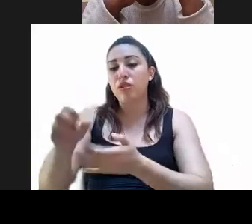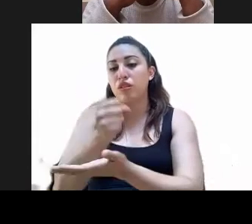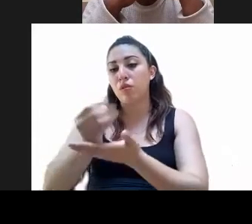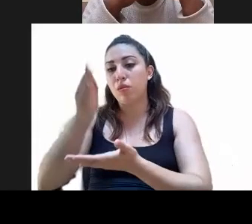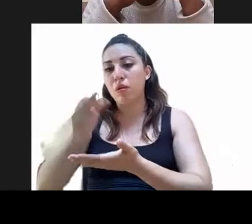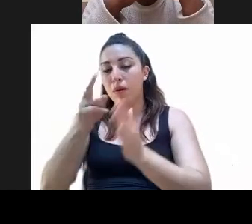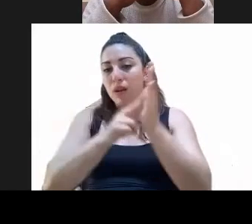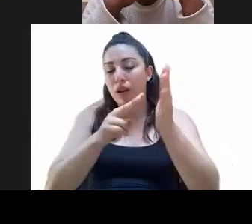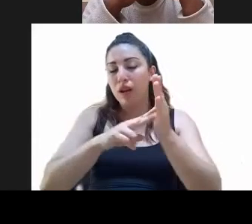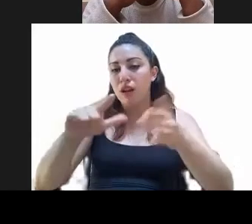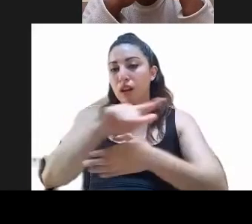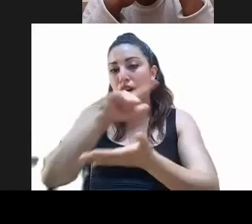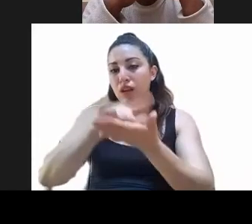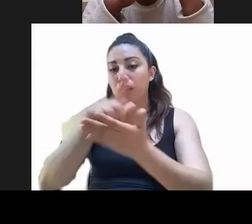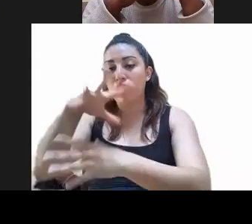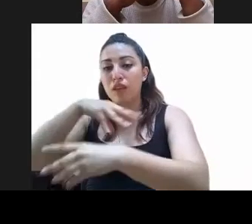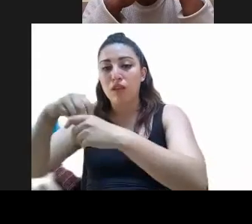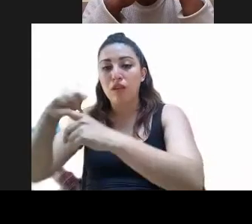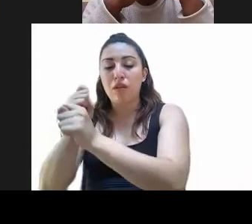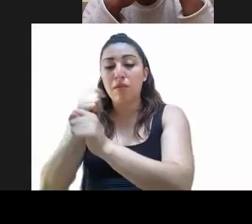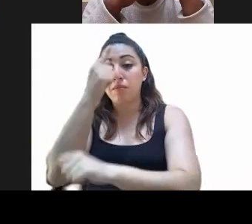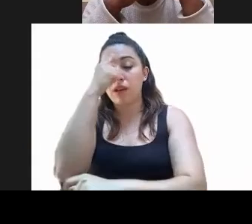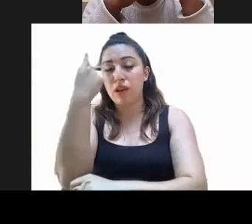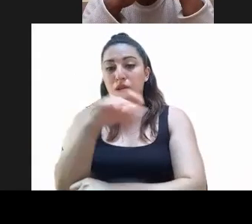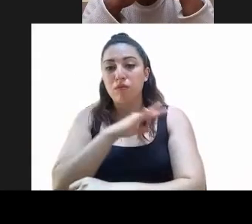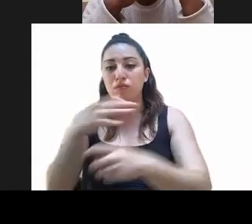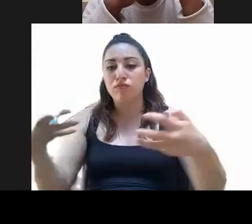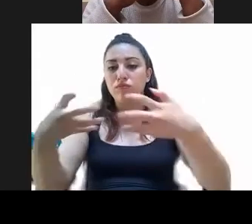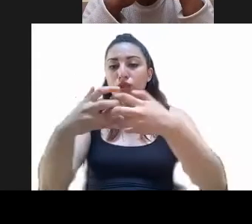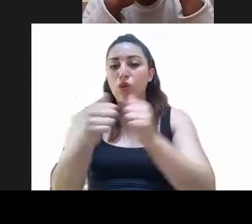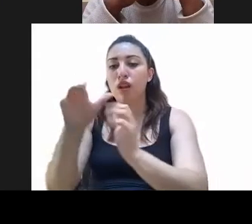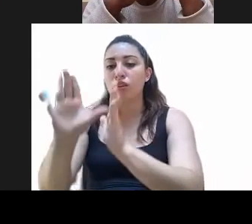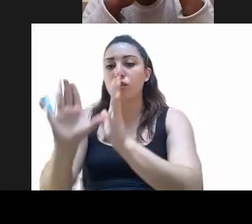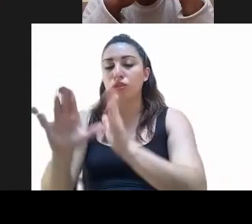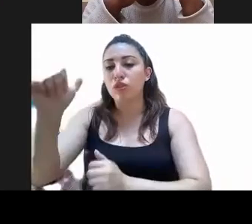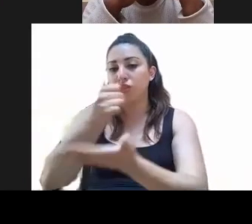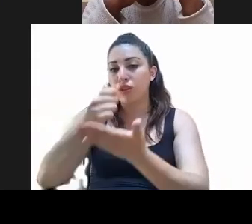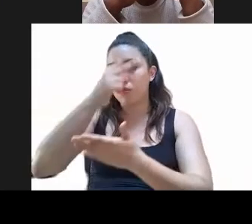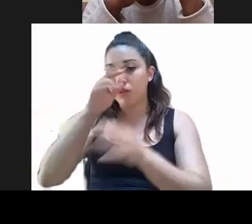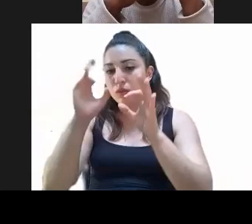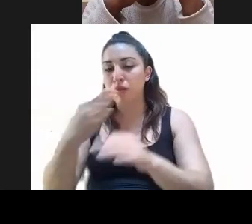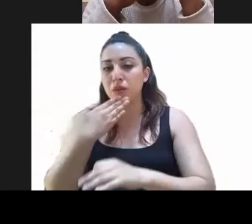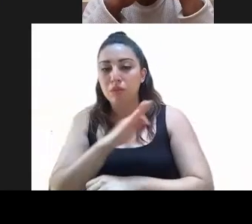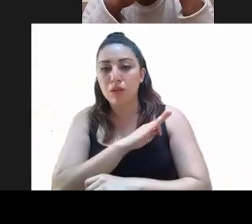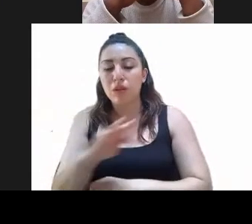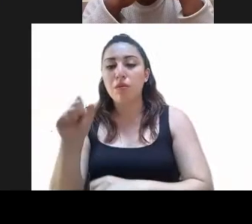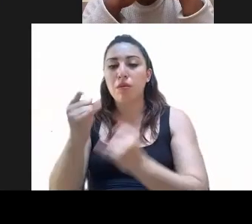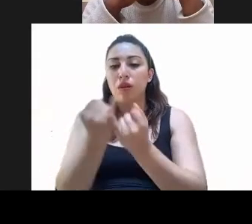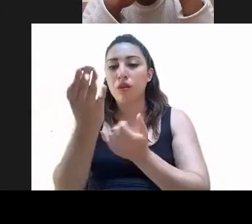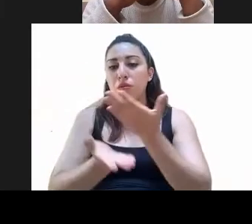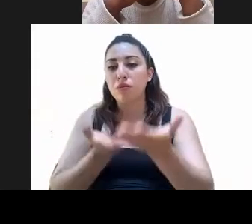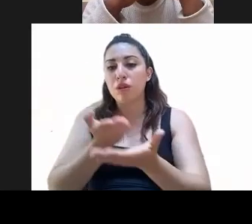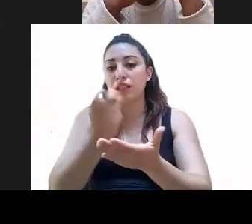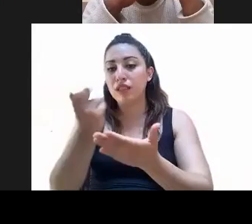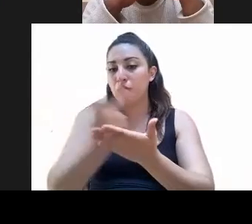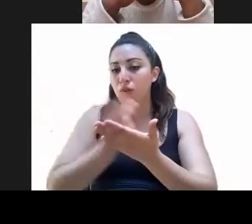de movilidad en ese momento para hacerla armónica a la Constitución de la Ciudad de México. Por ello, hoy proponemos a consideración un proyecto de